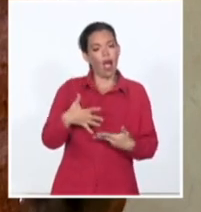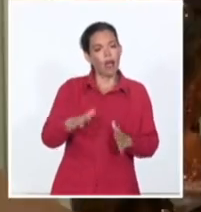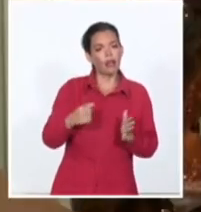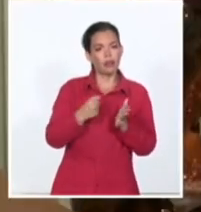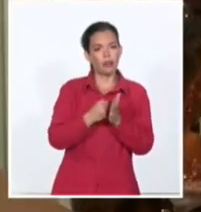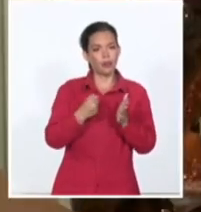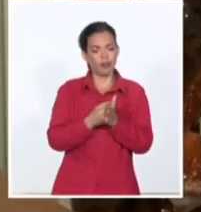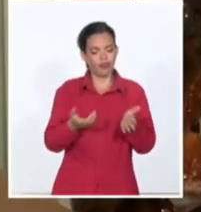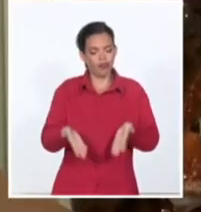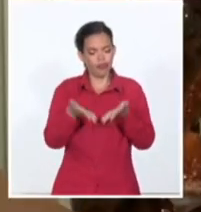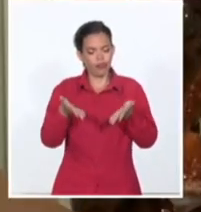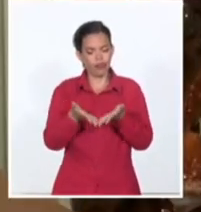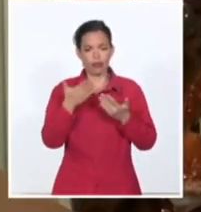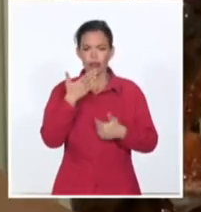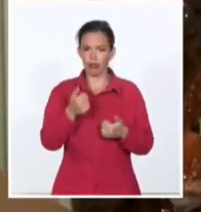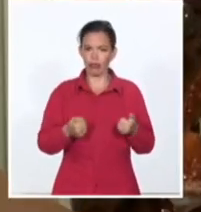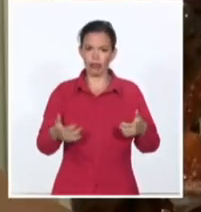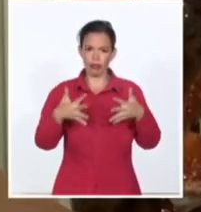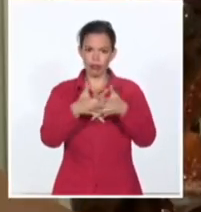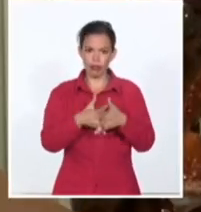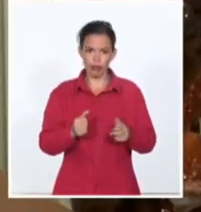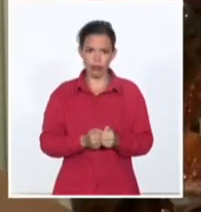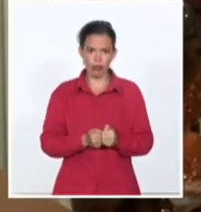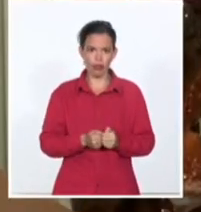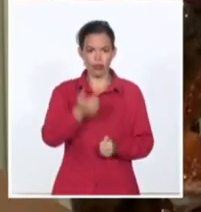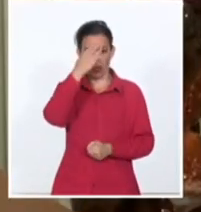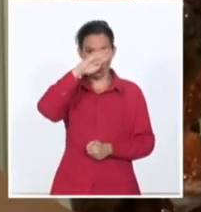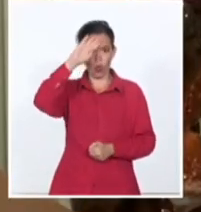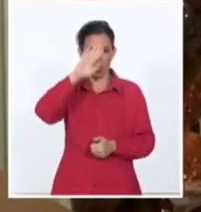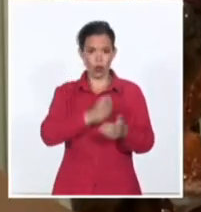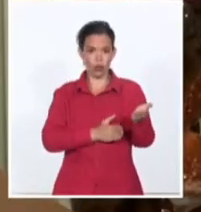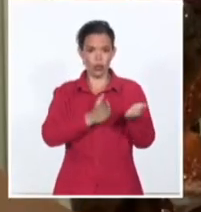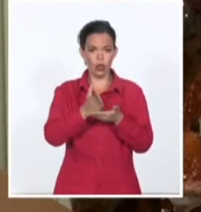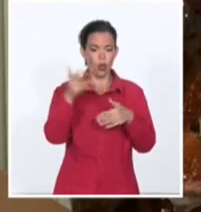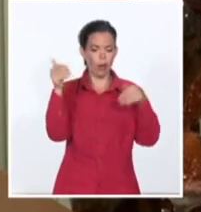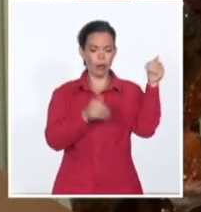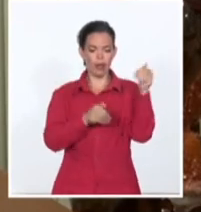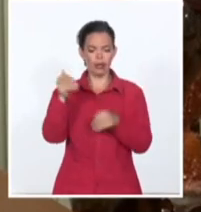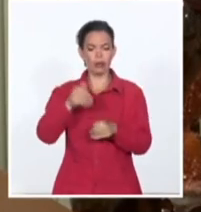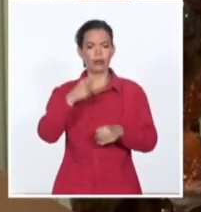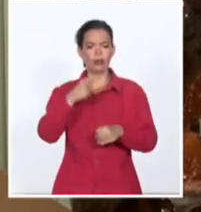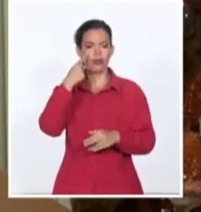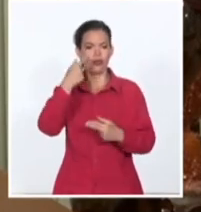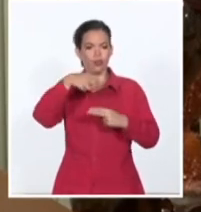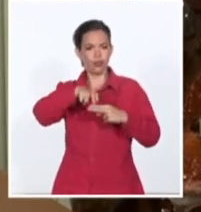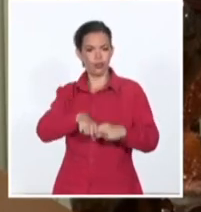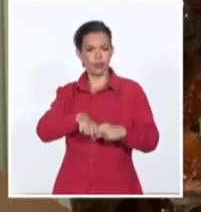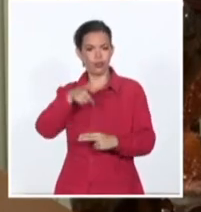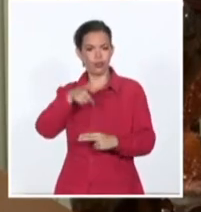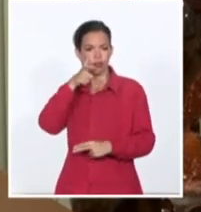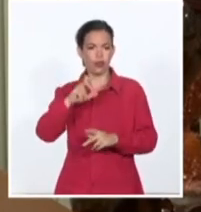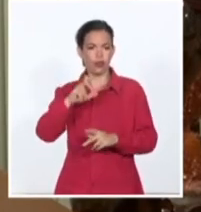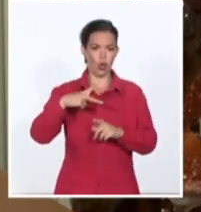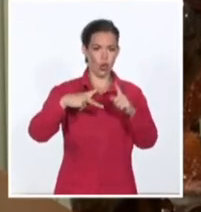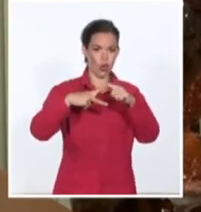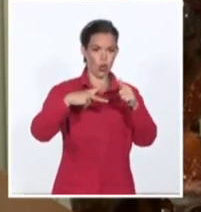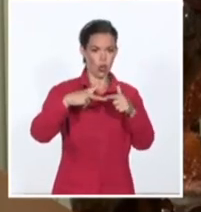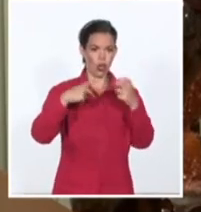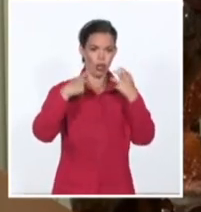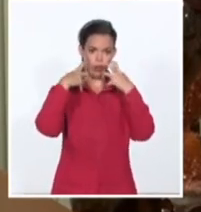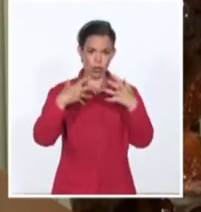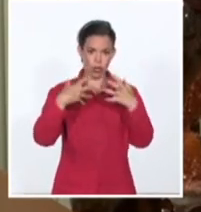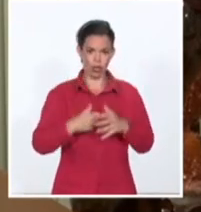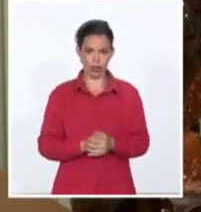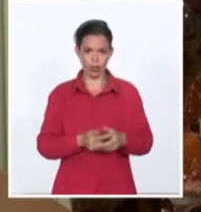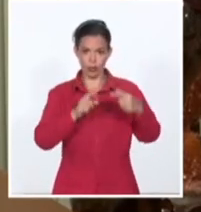estas relaciones. Cuba participa en su calidad de Estado observador en dos mecanismos muy importantes que funcionan en la